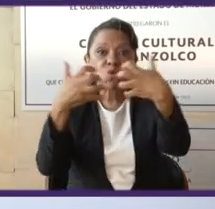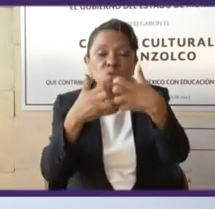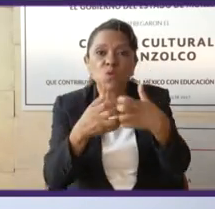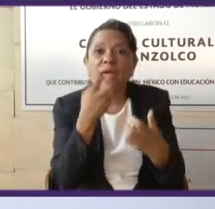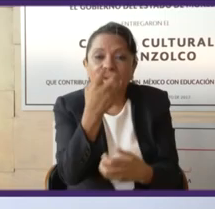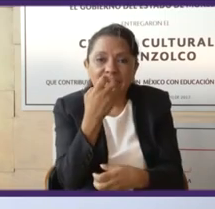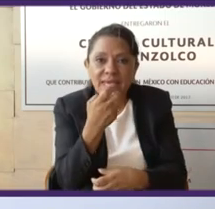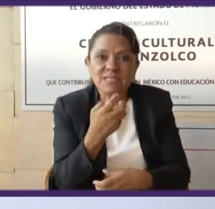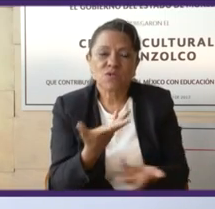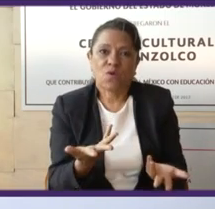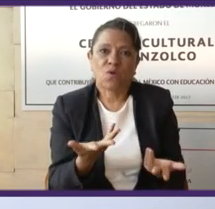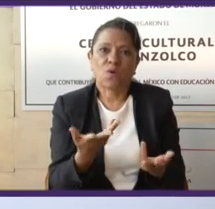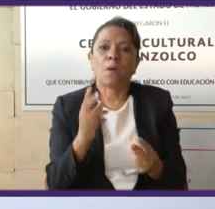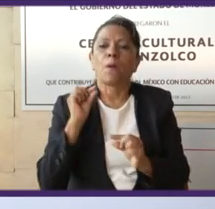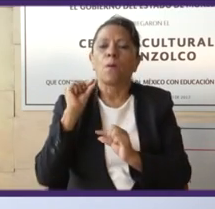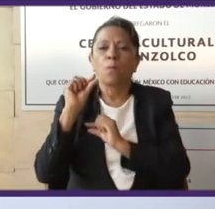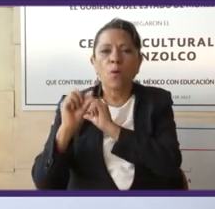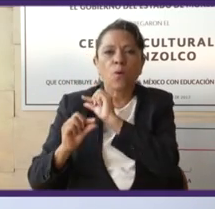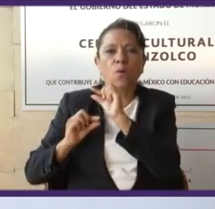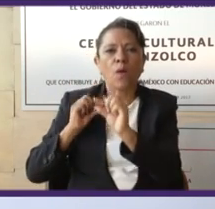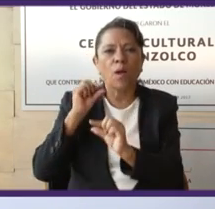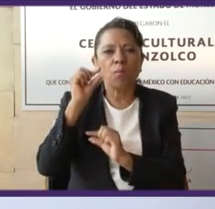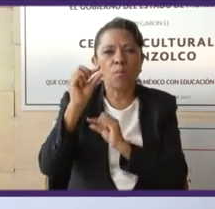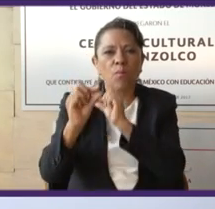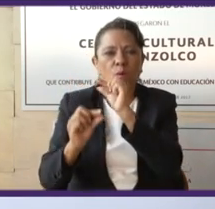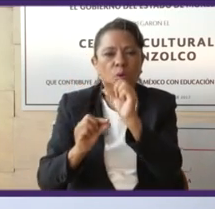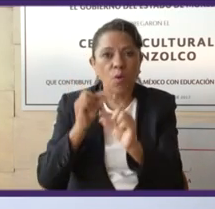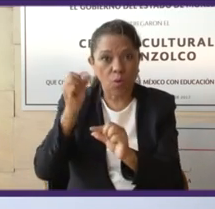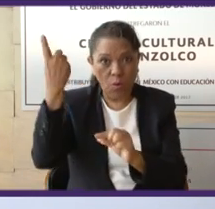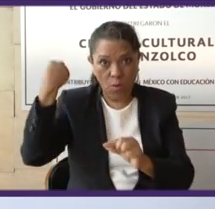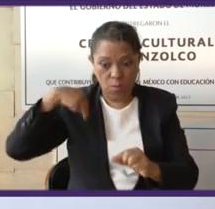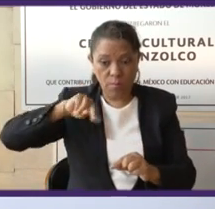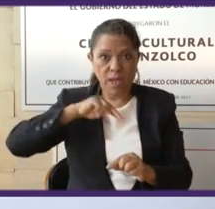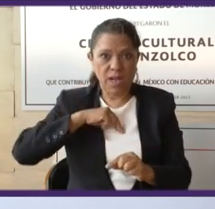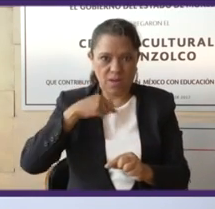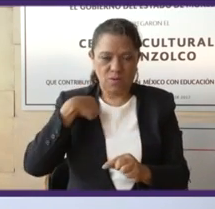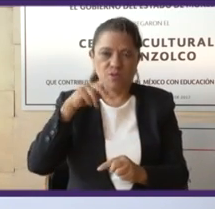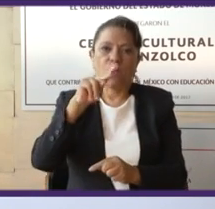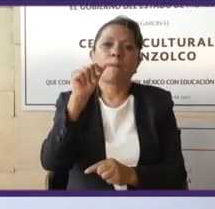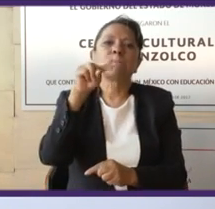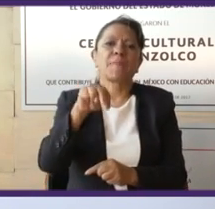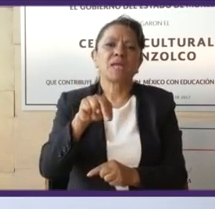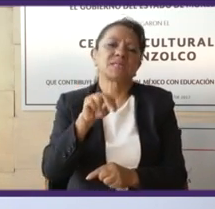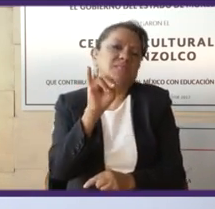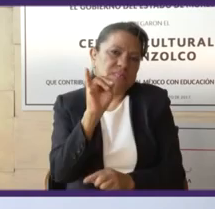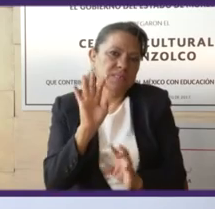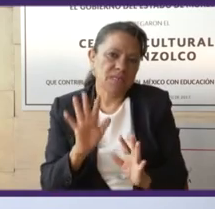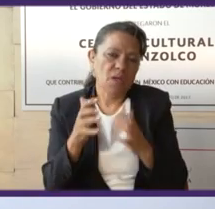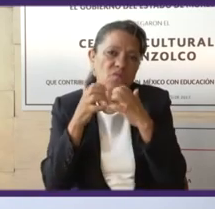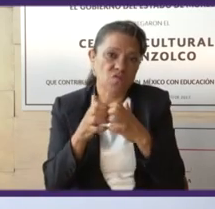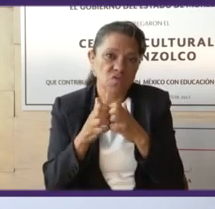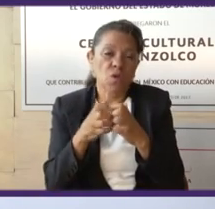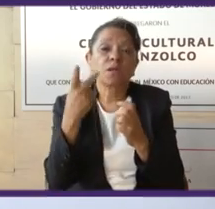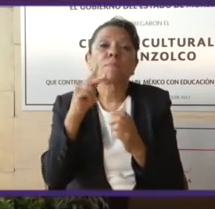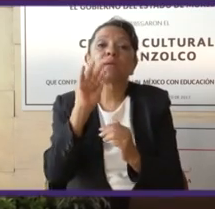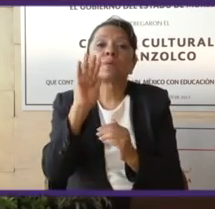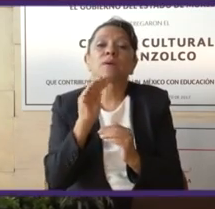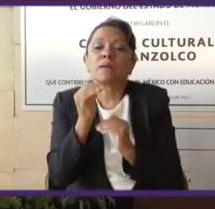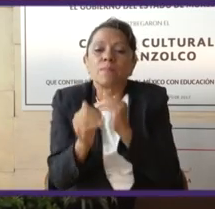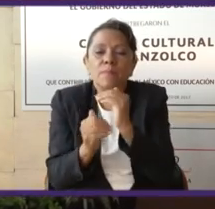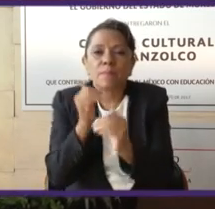Es un cambio que ha venido evolucionando para nosotros en el PAN, como el proceso político.